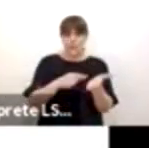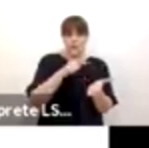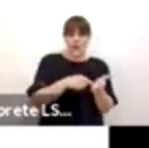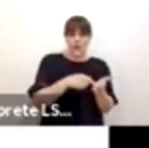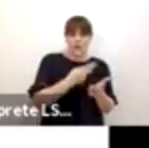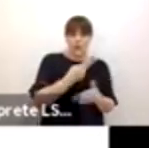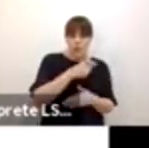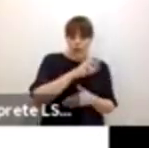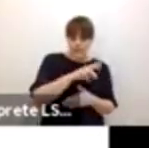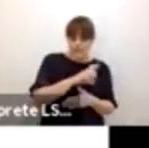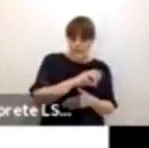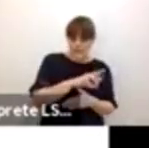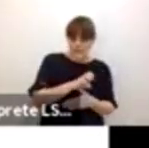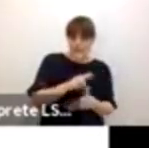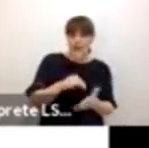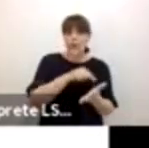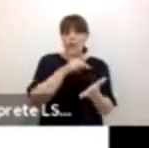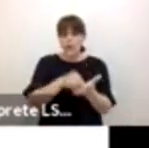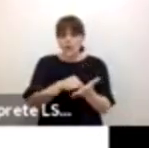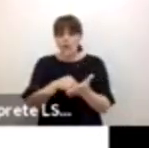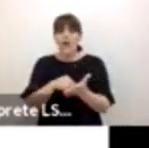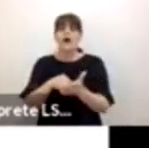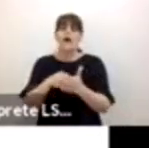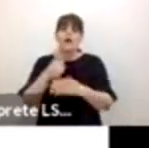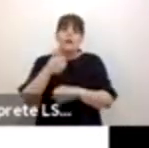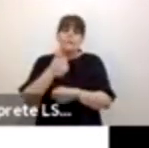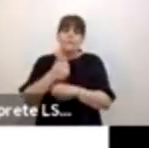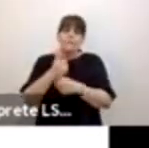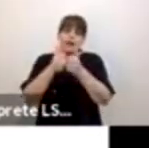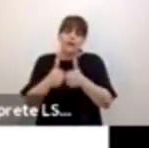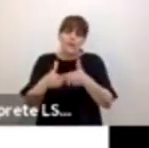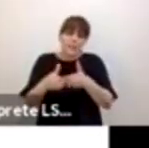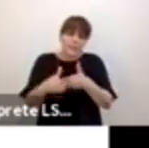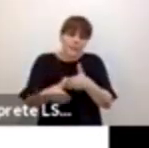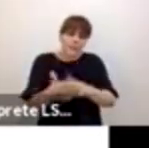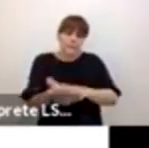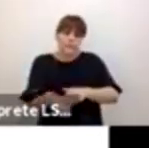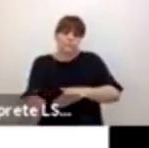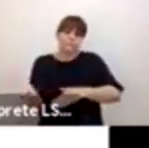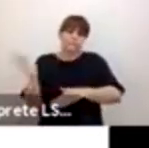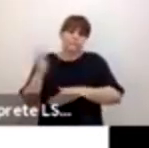estancias, escuelas de horario empleado, pero también toda esta serie de mecanismos.